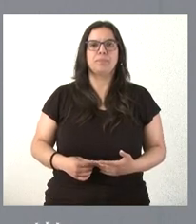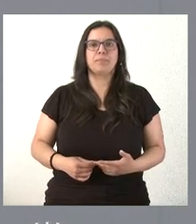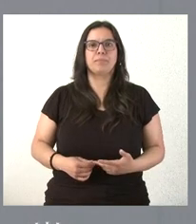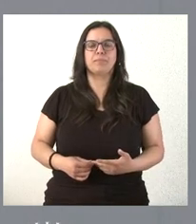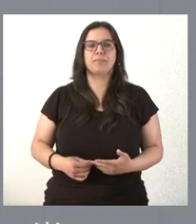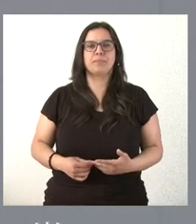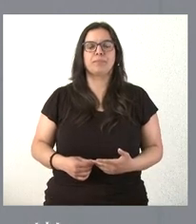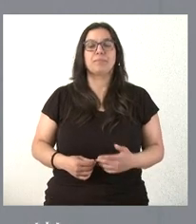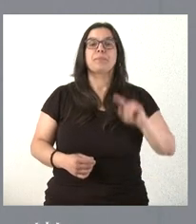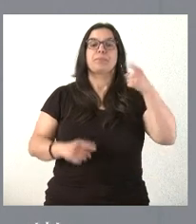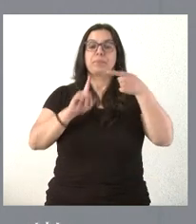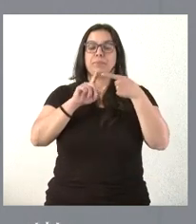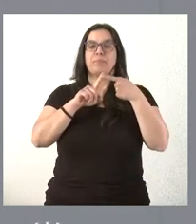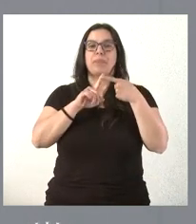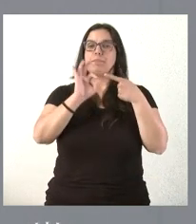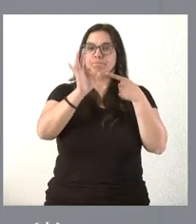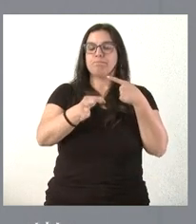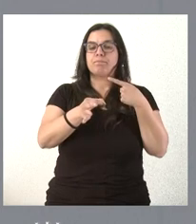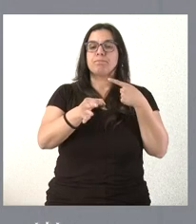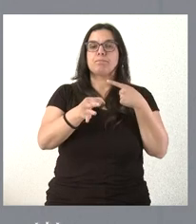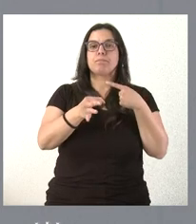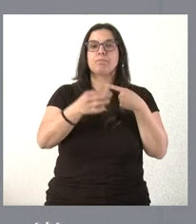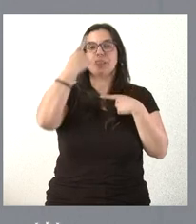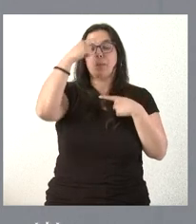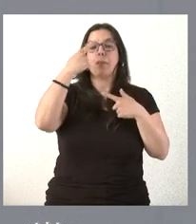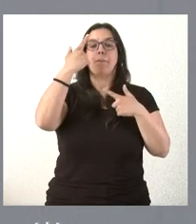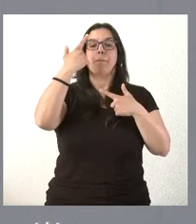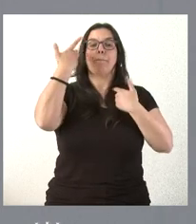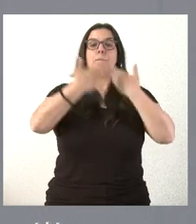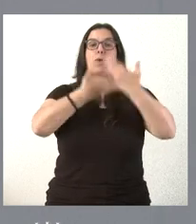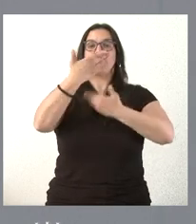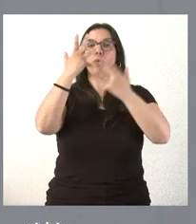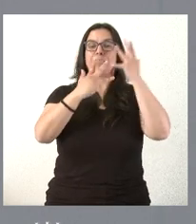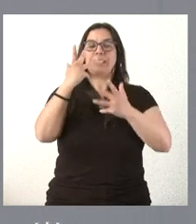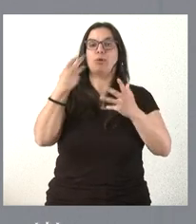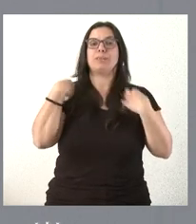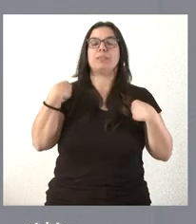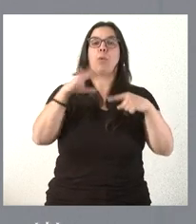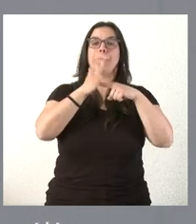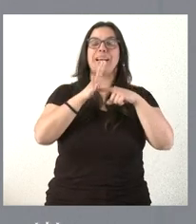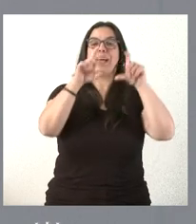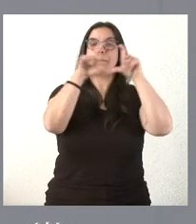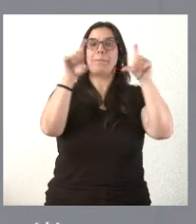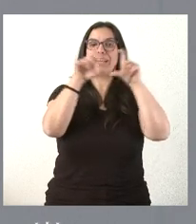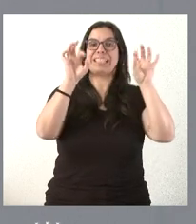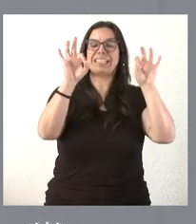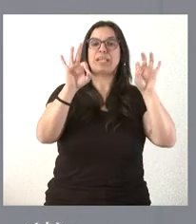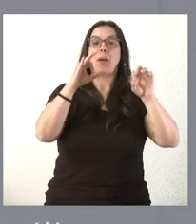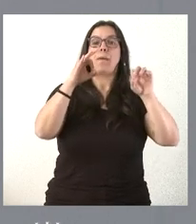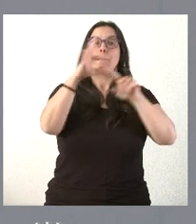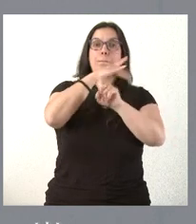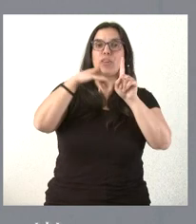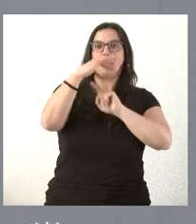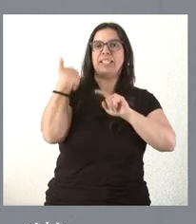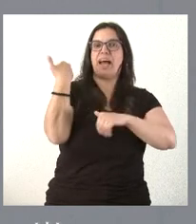El primero de los aspectos, efectivamente, como usted conoce, el proceso administrativo del Parque Empresarial del Medio Ambiente está ya avanzado. La fecha